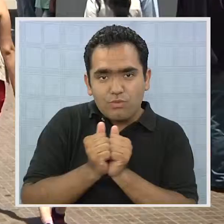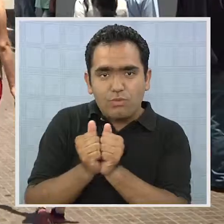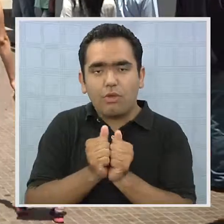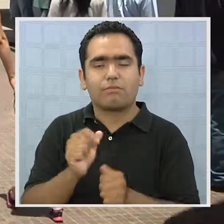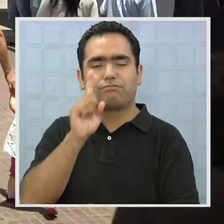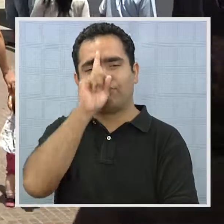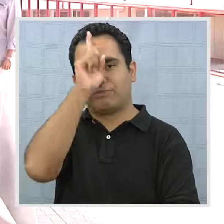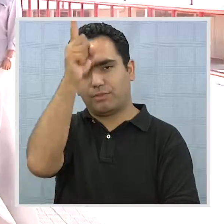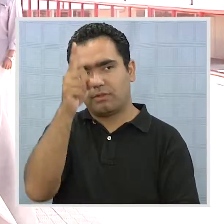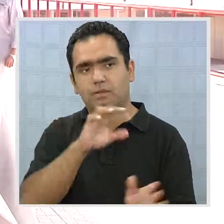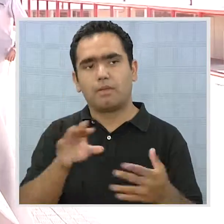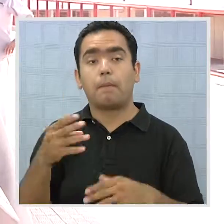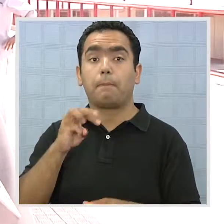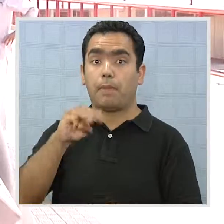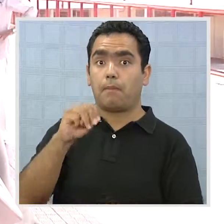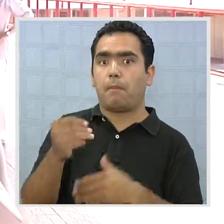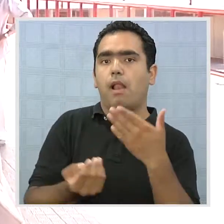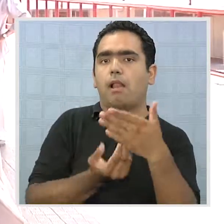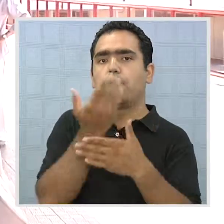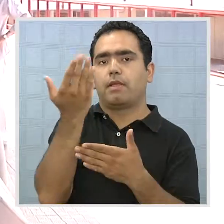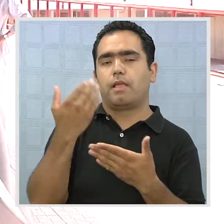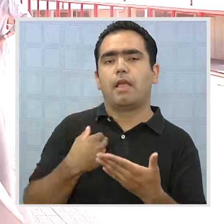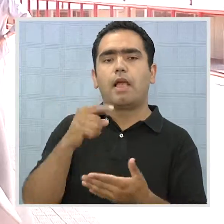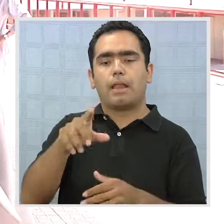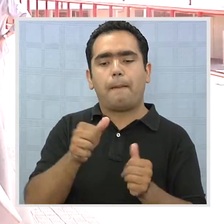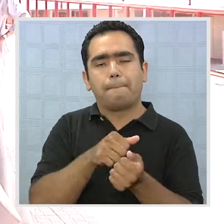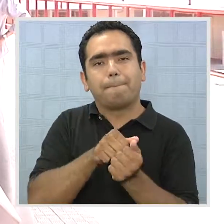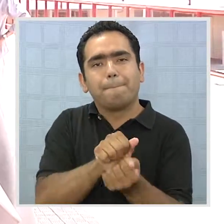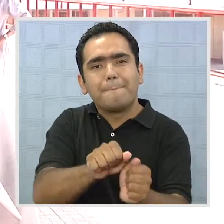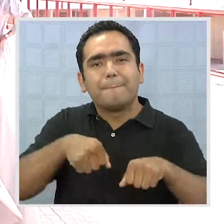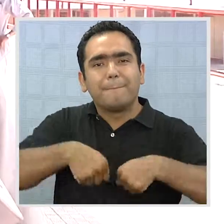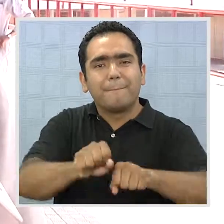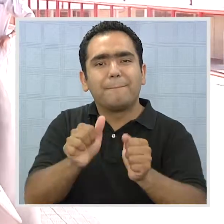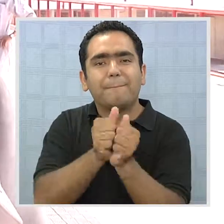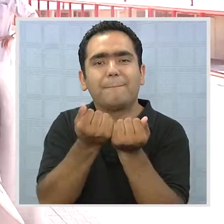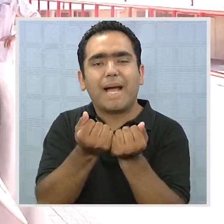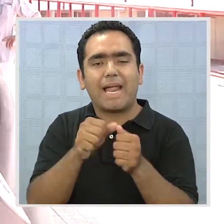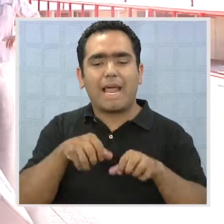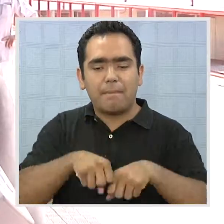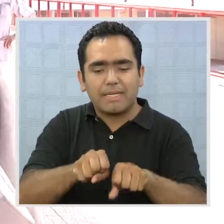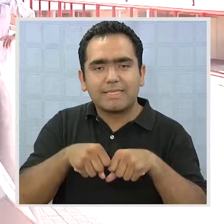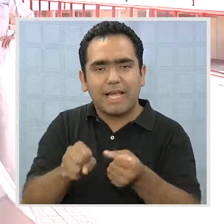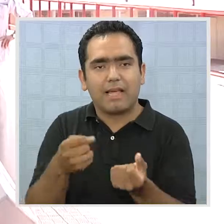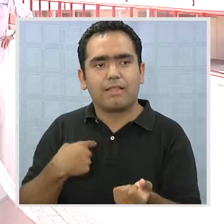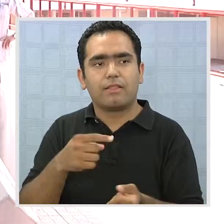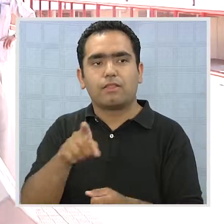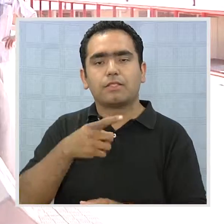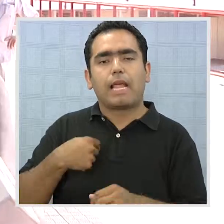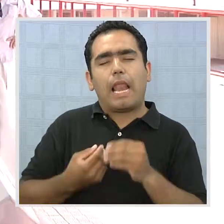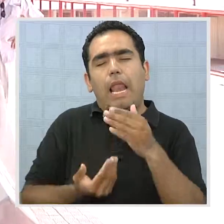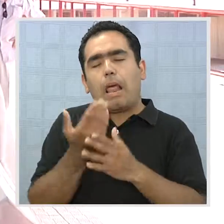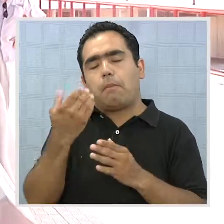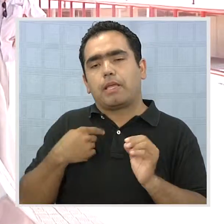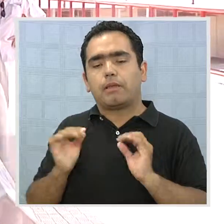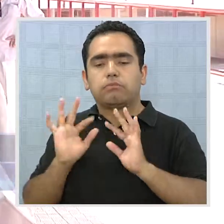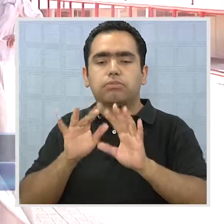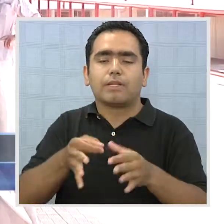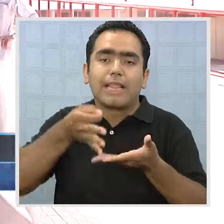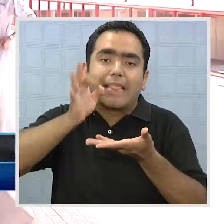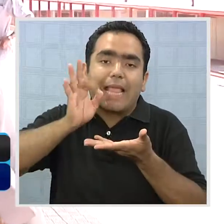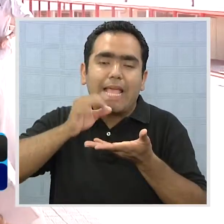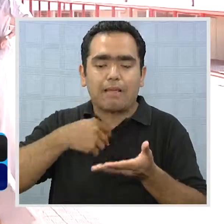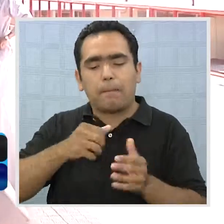Mi mamá en la mañana se le da tempranito, ella hace pan amasado. Entonces los que llegan a la casa y mi mamá tomamos desayuno y después salimos a votar.